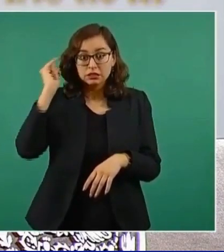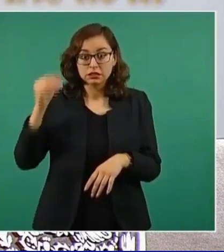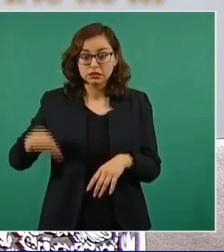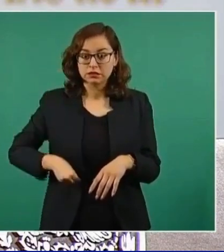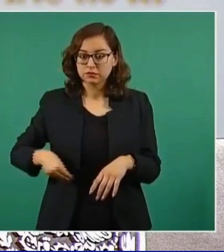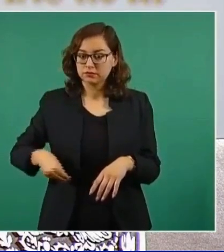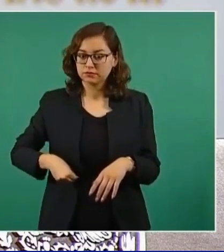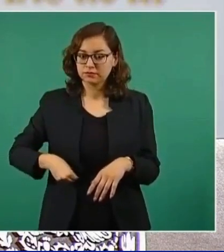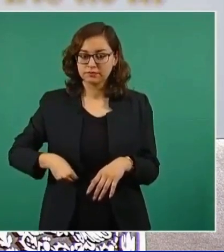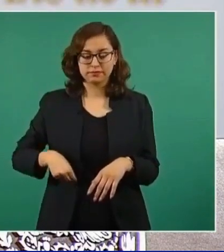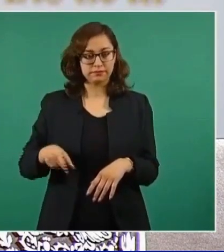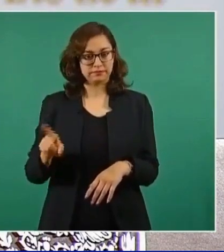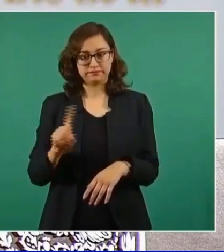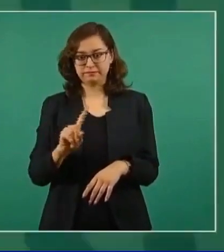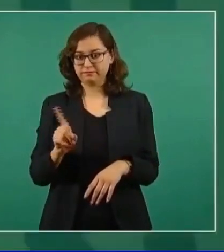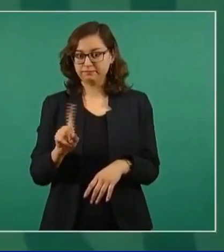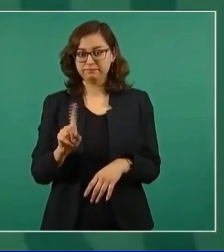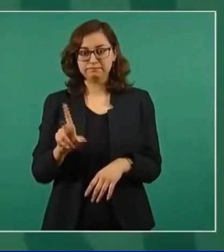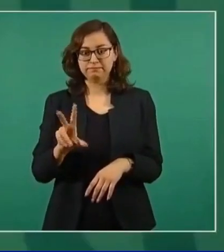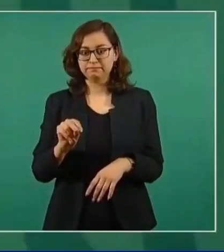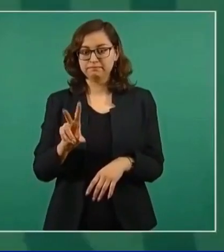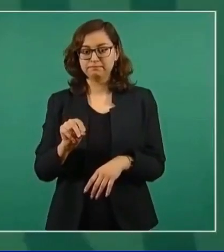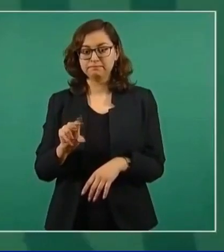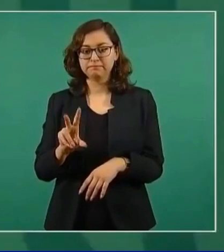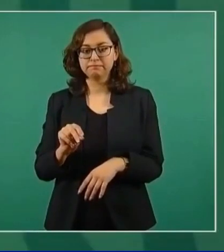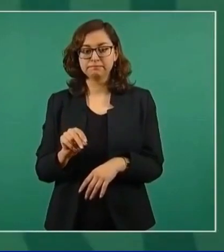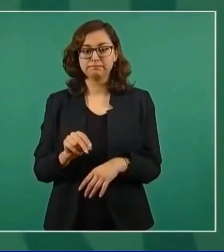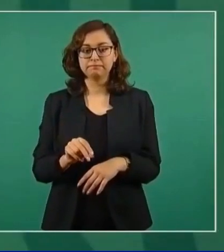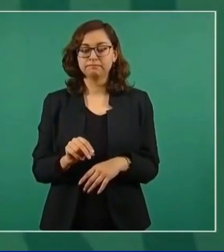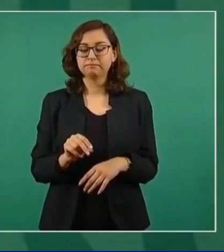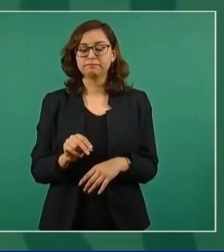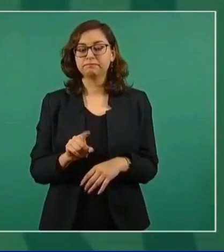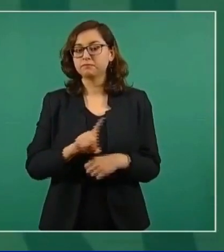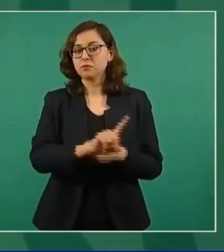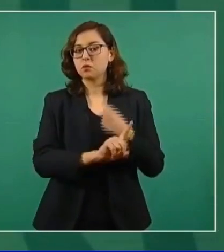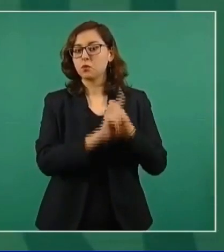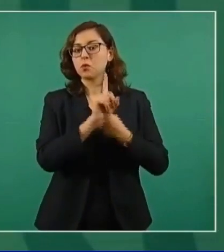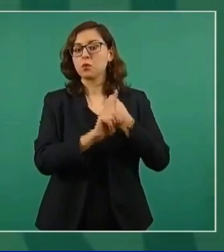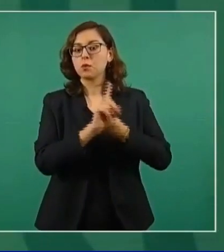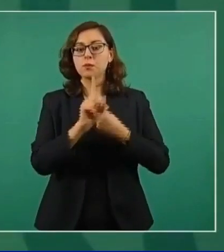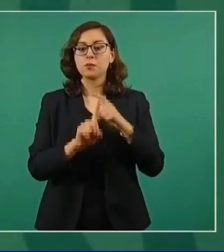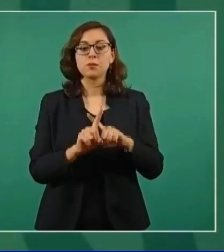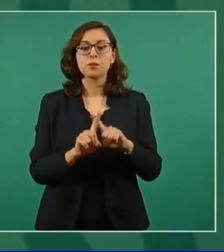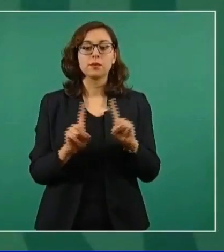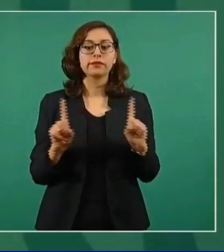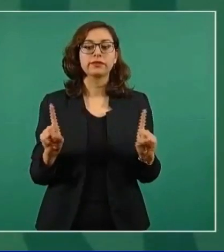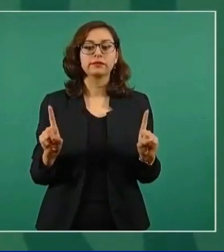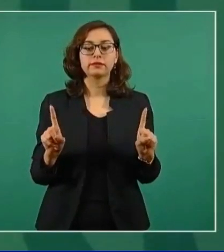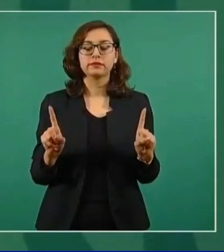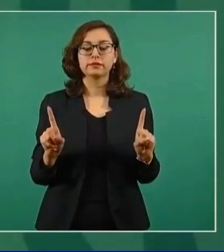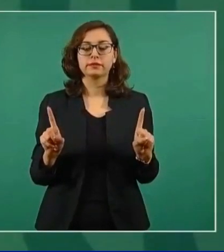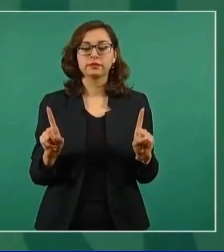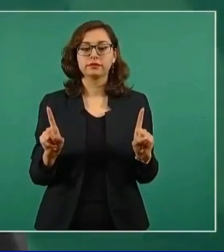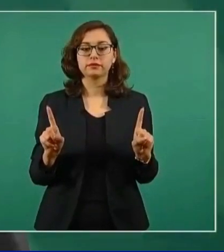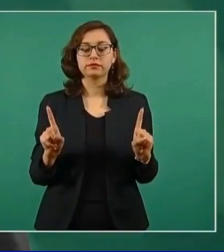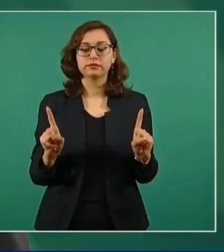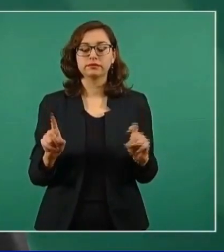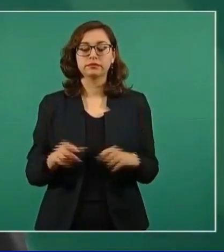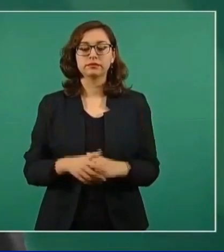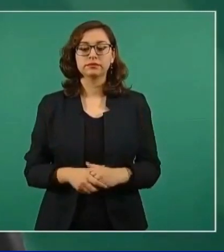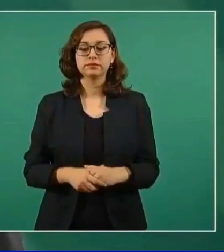O sea, no es un asunto que tenga que ver con ellos,